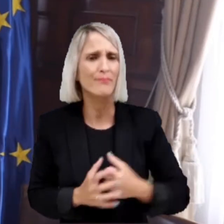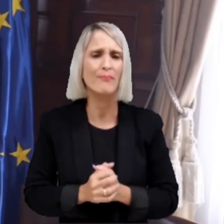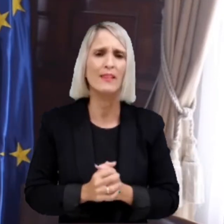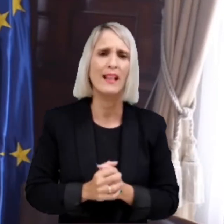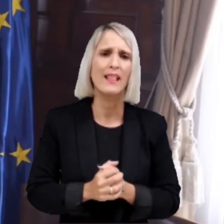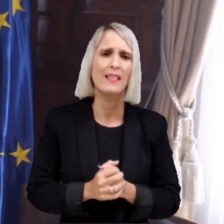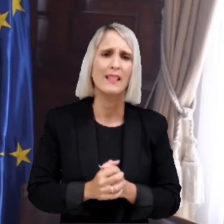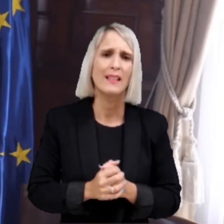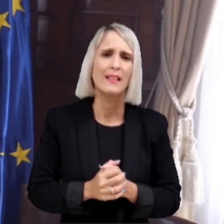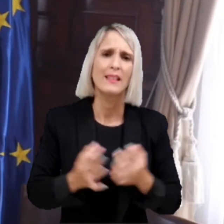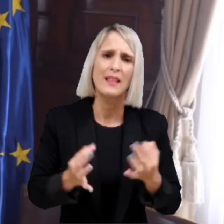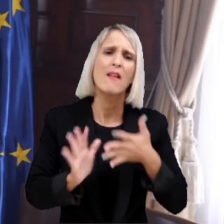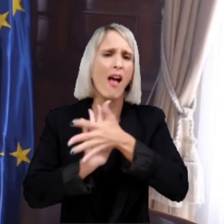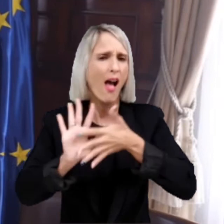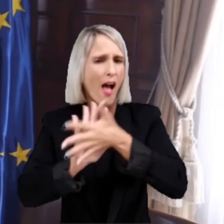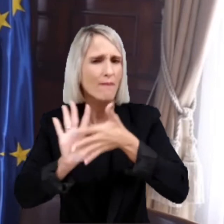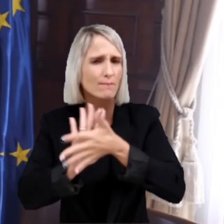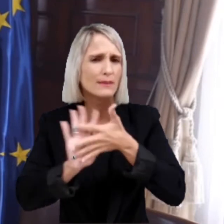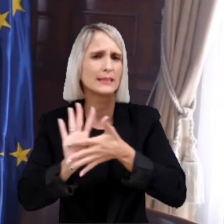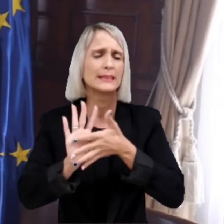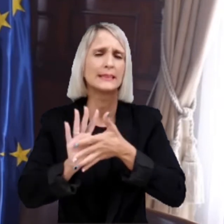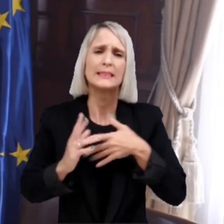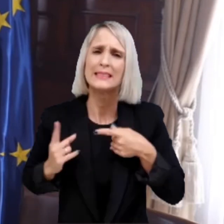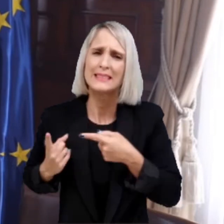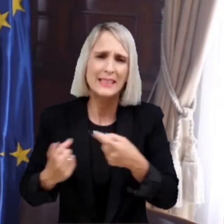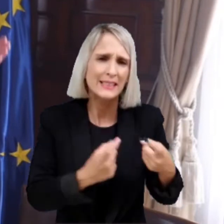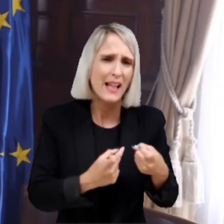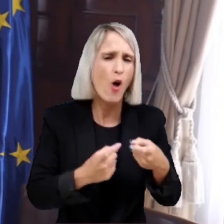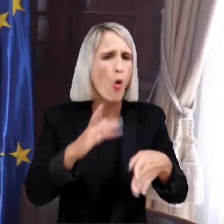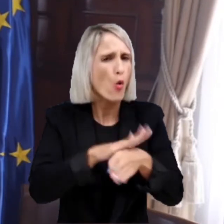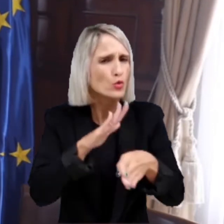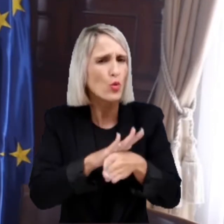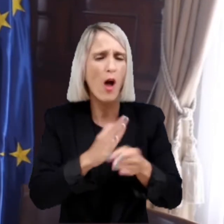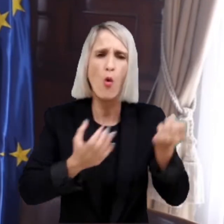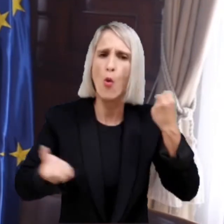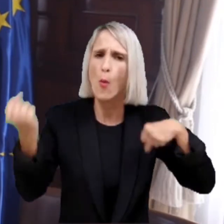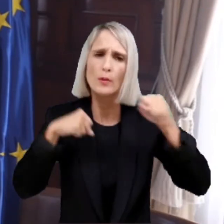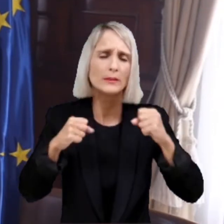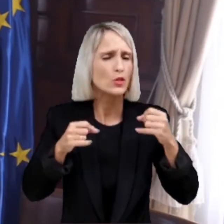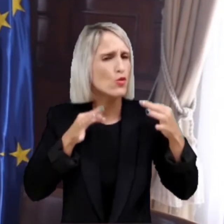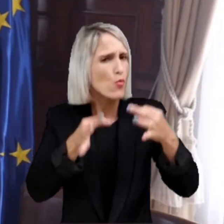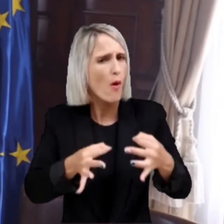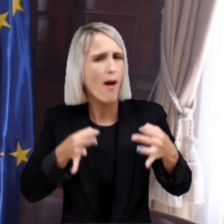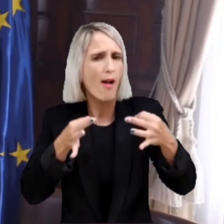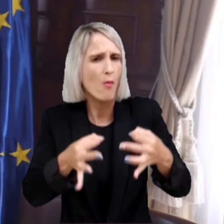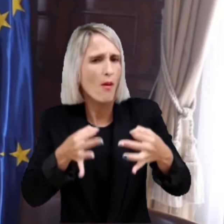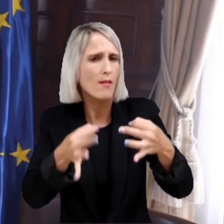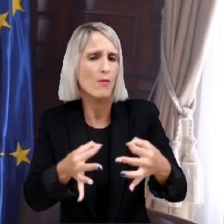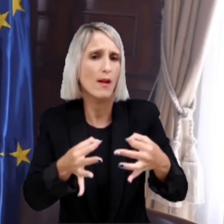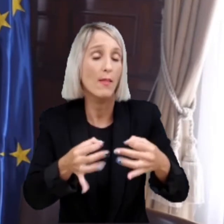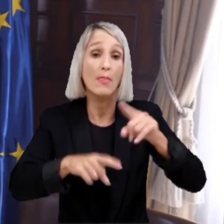lógicamente es el momento también de hablar de necesidad de seguir con un comportamiento similar,